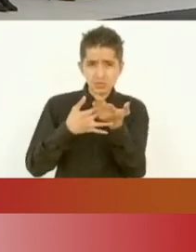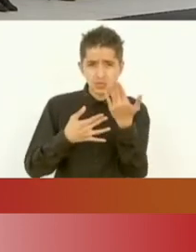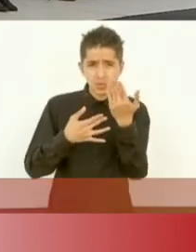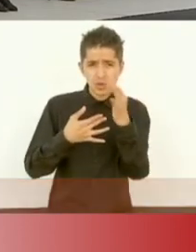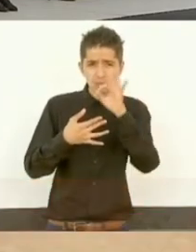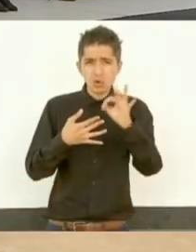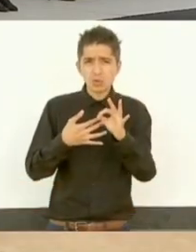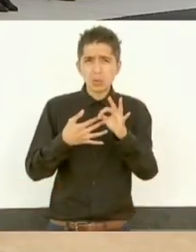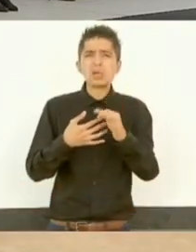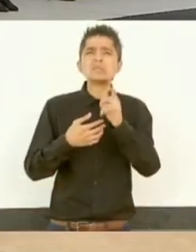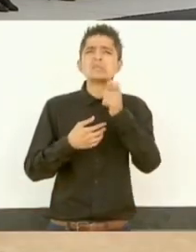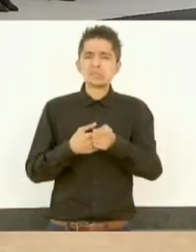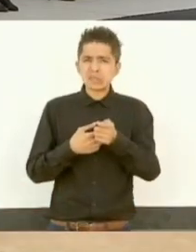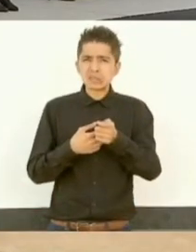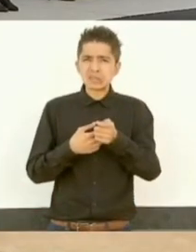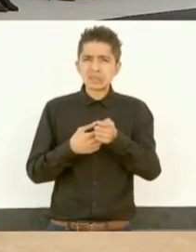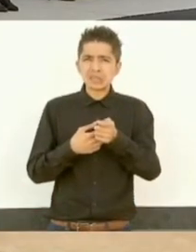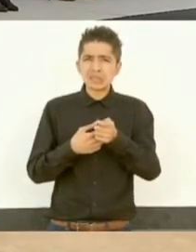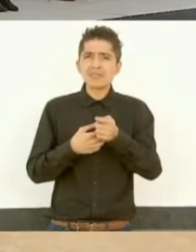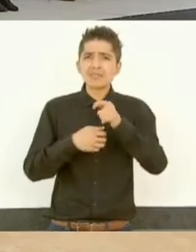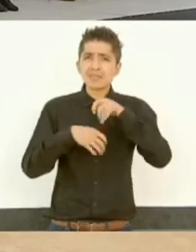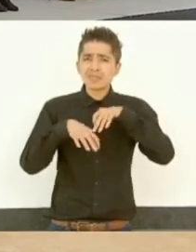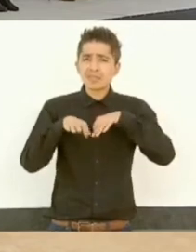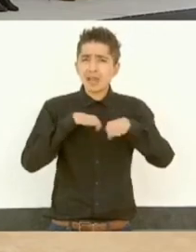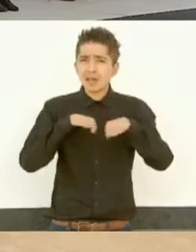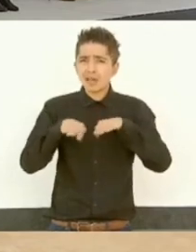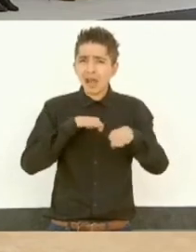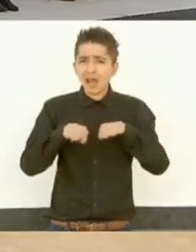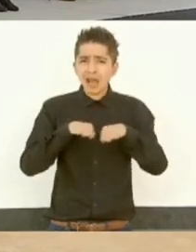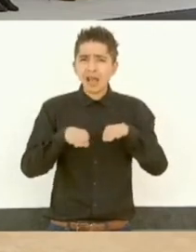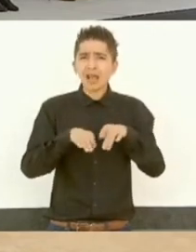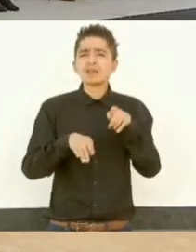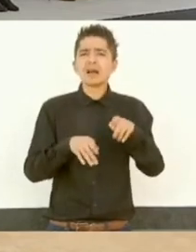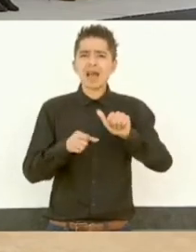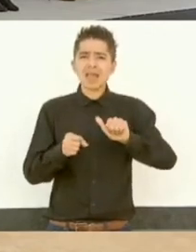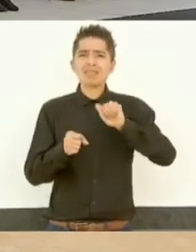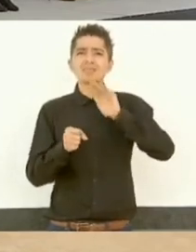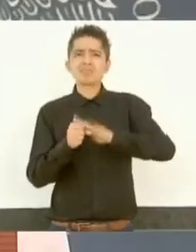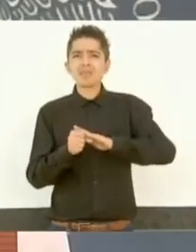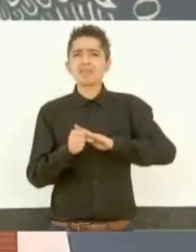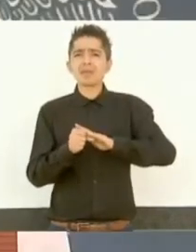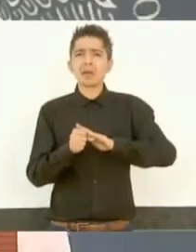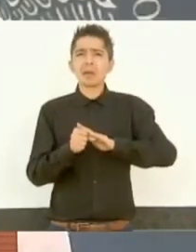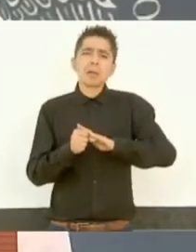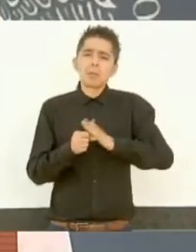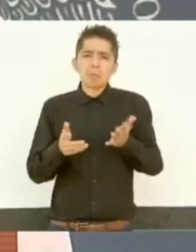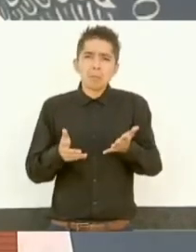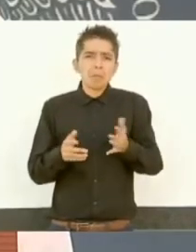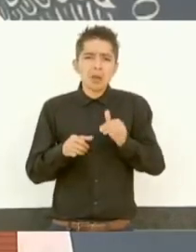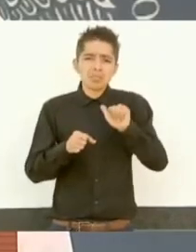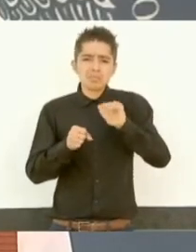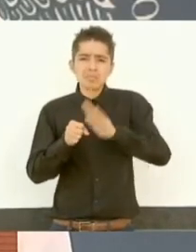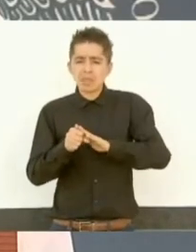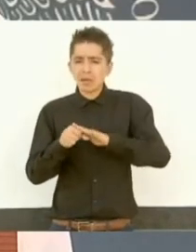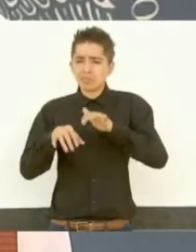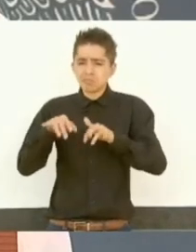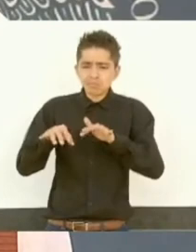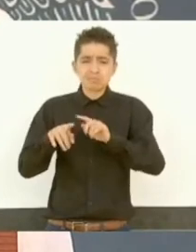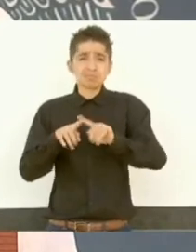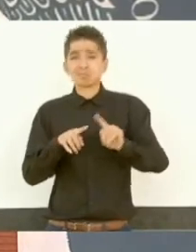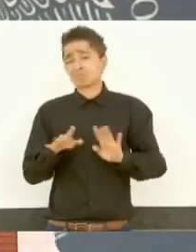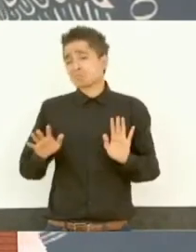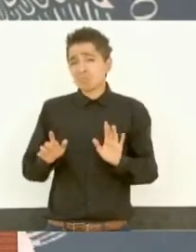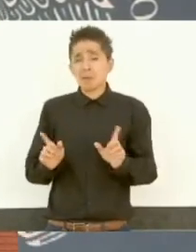casi